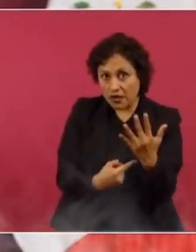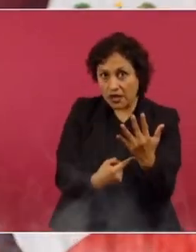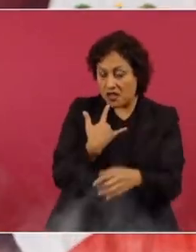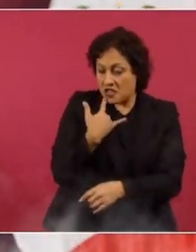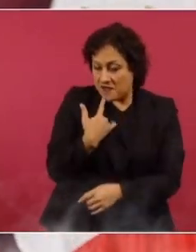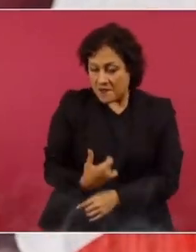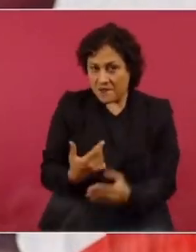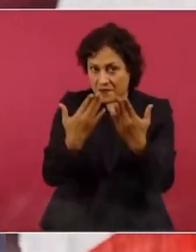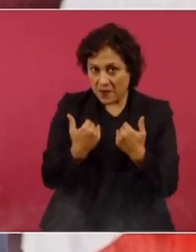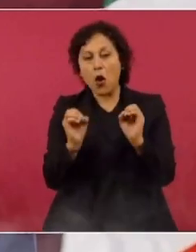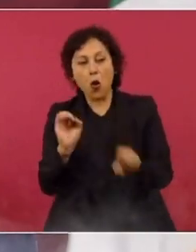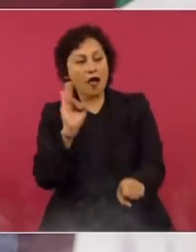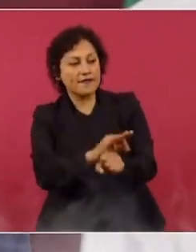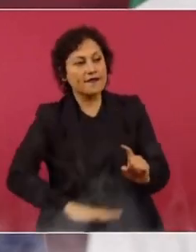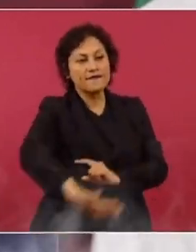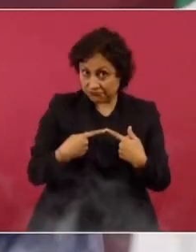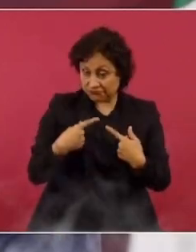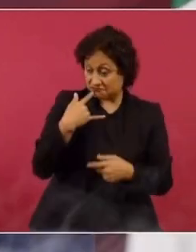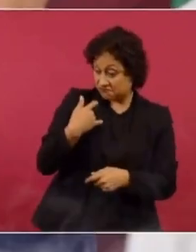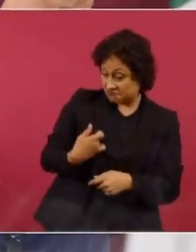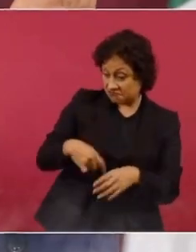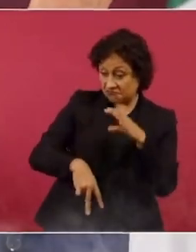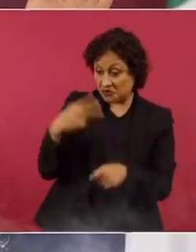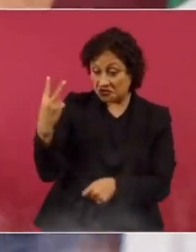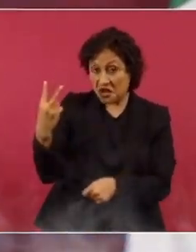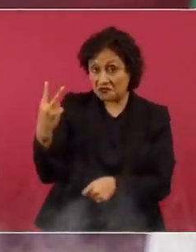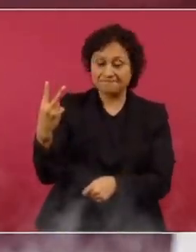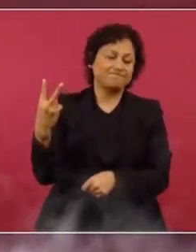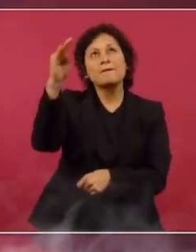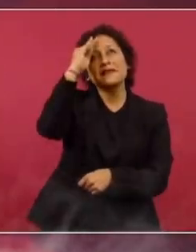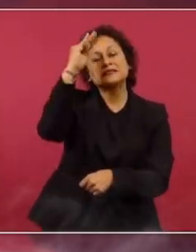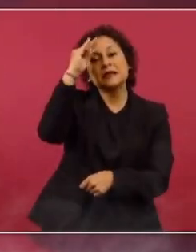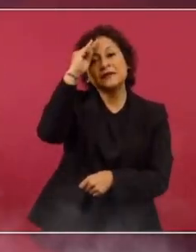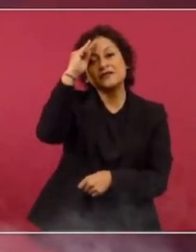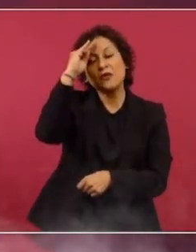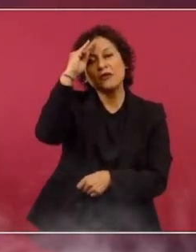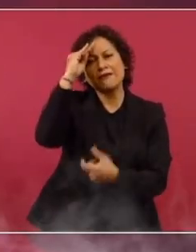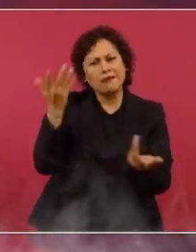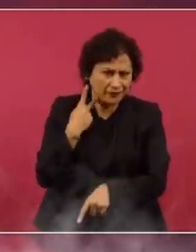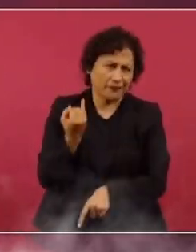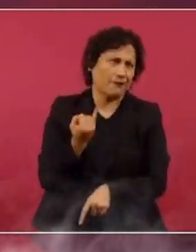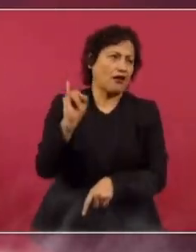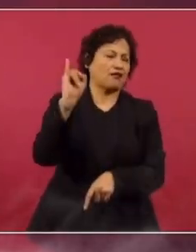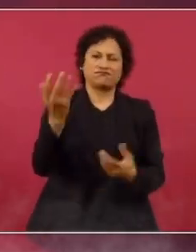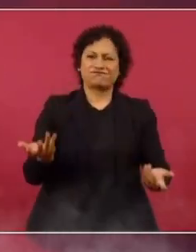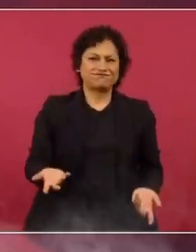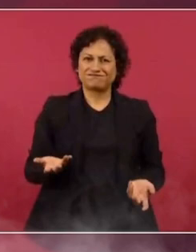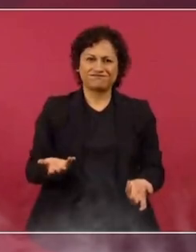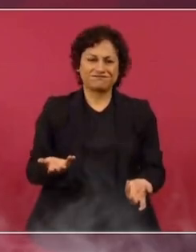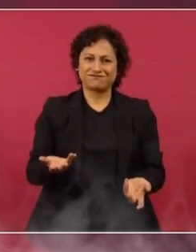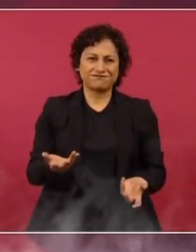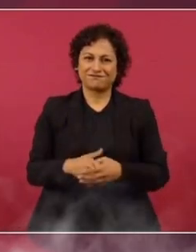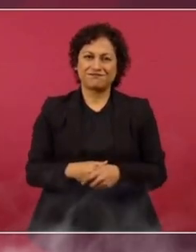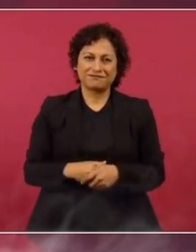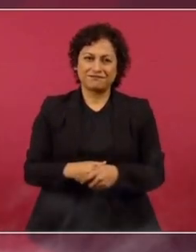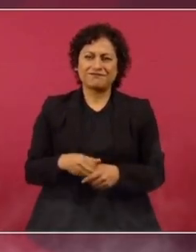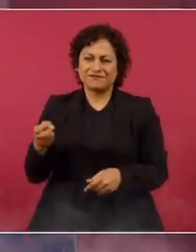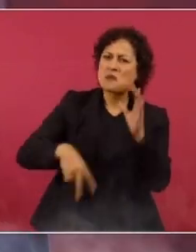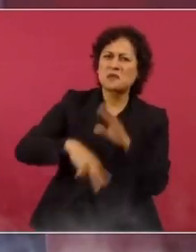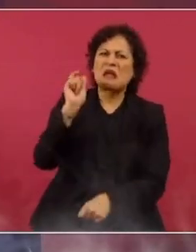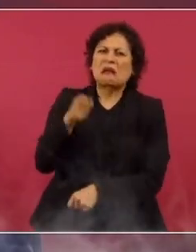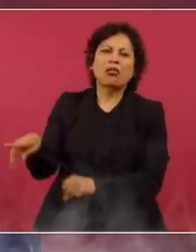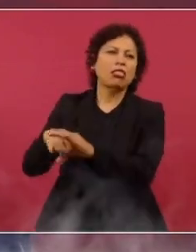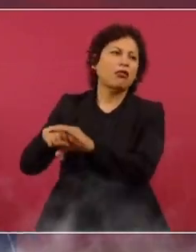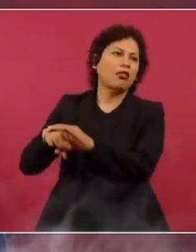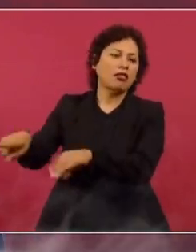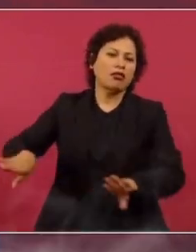si no se lucha por el pueblo, por la nación, ¿cómo? ¿Cómo va a pensar que eso es política? No. Eso es politiquería,